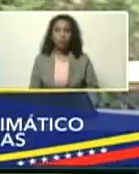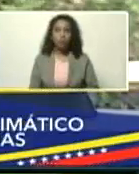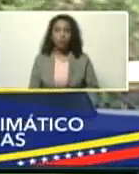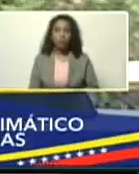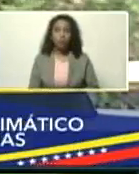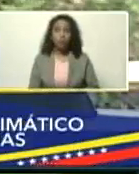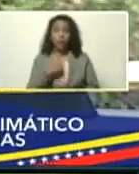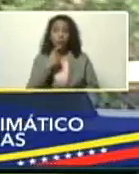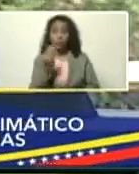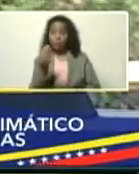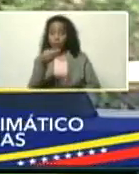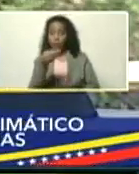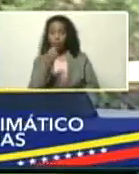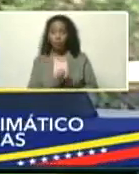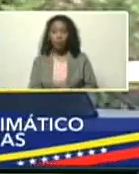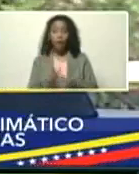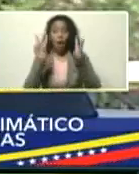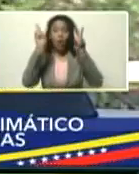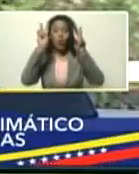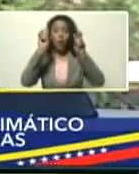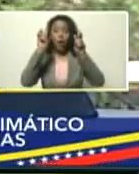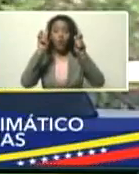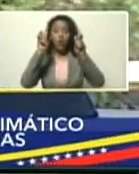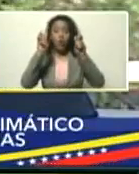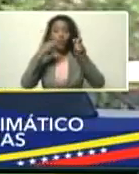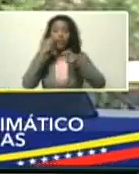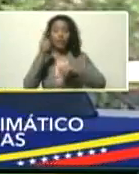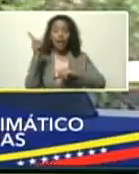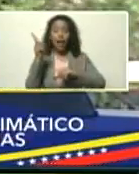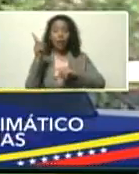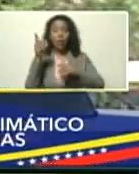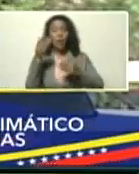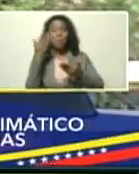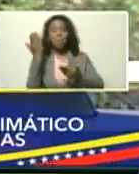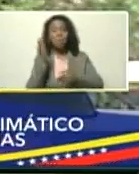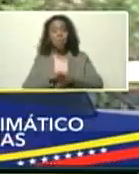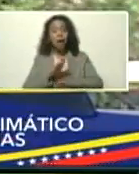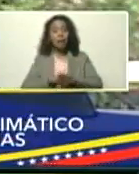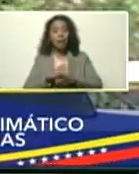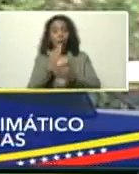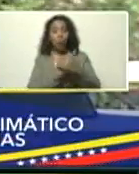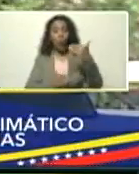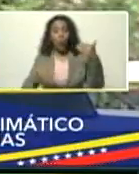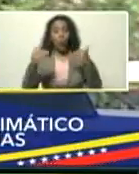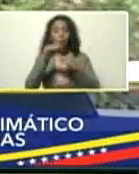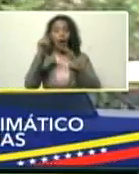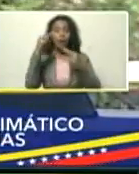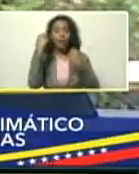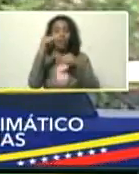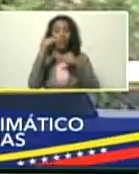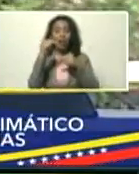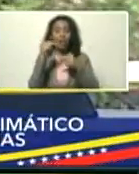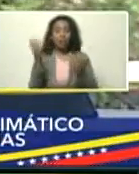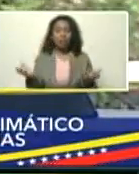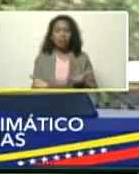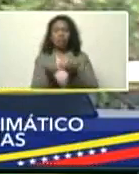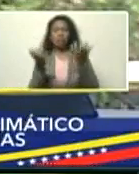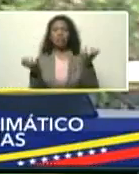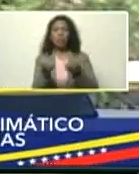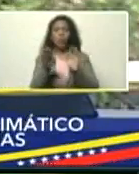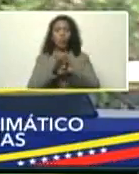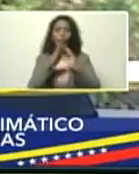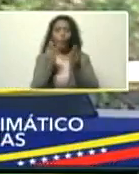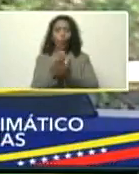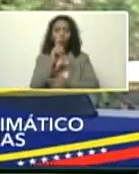dice además, las nuevas estimaciones, sobre las probabilidades, de sobrepasar el nivel de calentamiento global, de 1